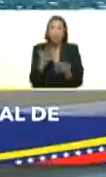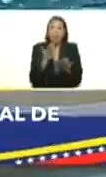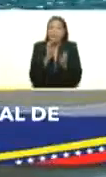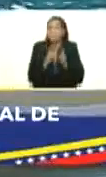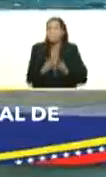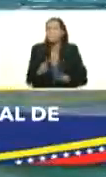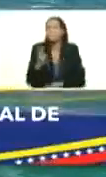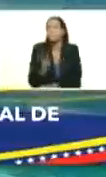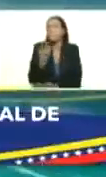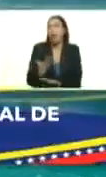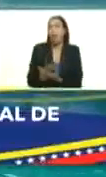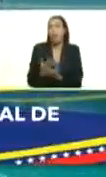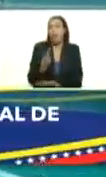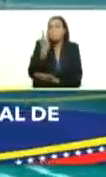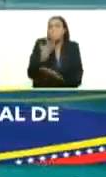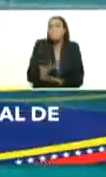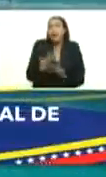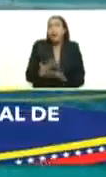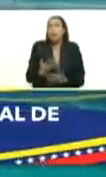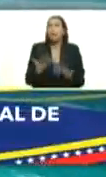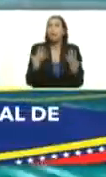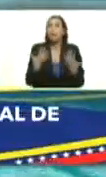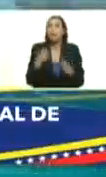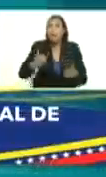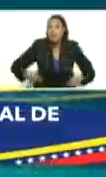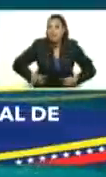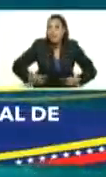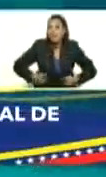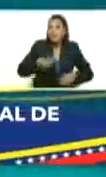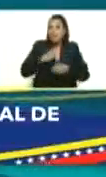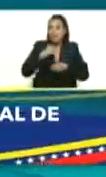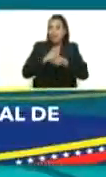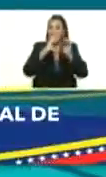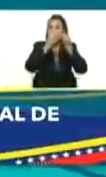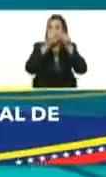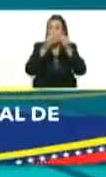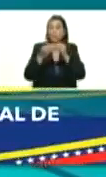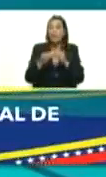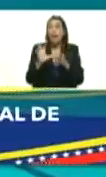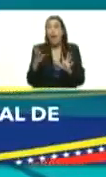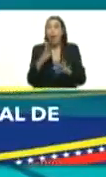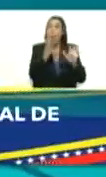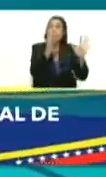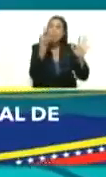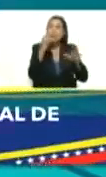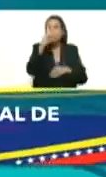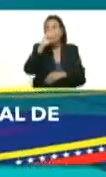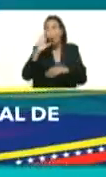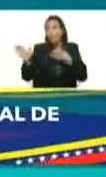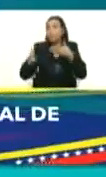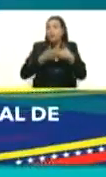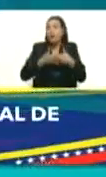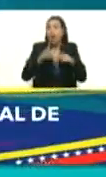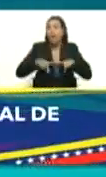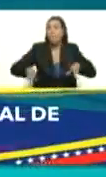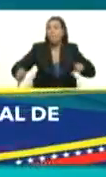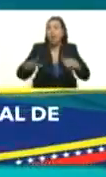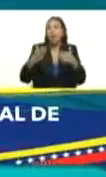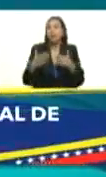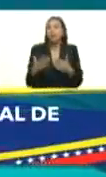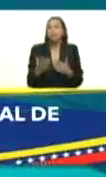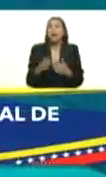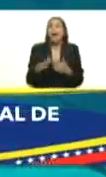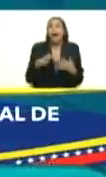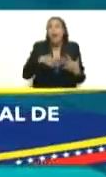enormemente el esfuerzo que usted ha hecho para recuperar estas piscinas que tenían ya 8 años cerradas nos gustaría, bueno